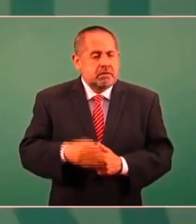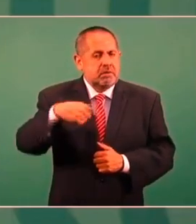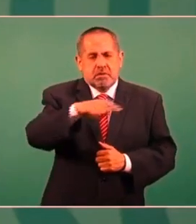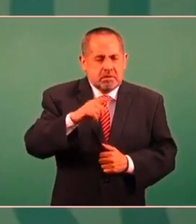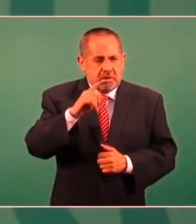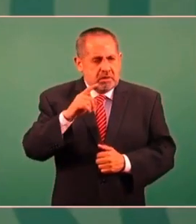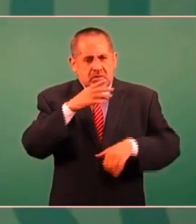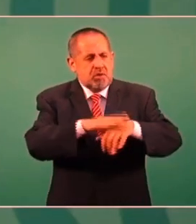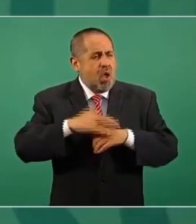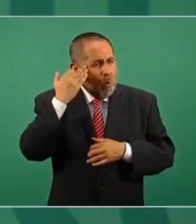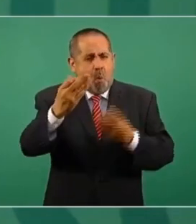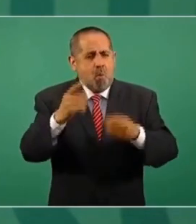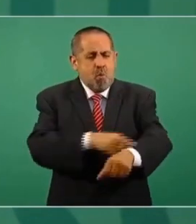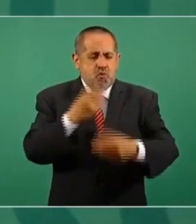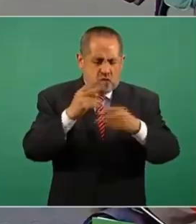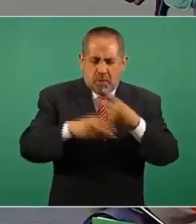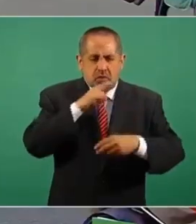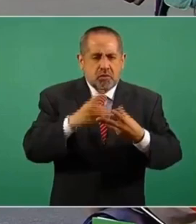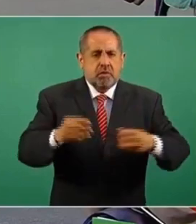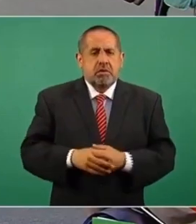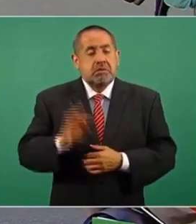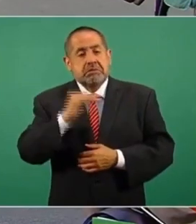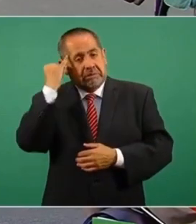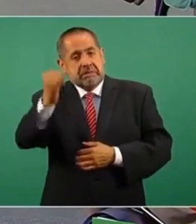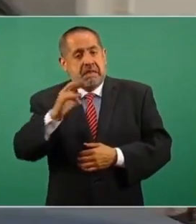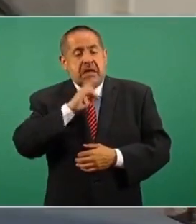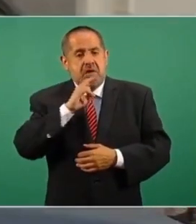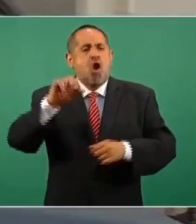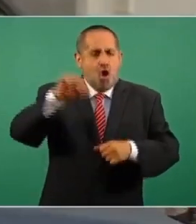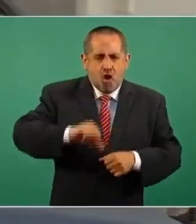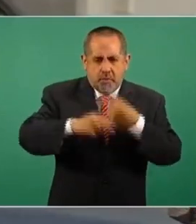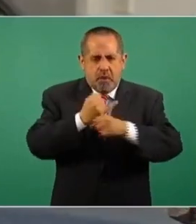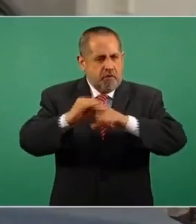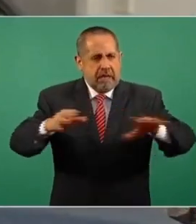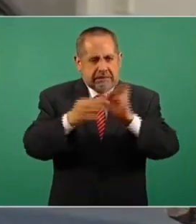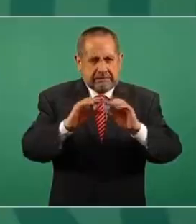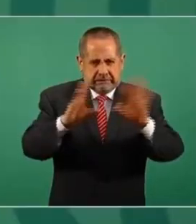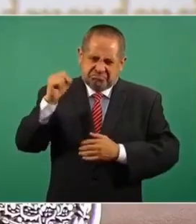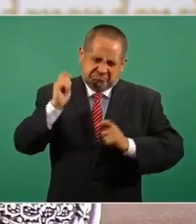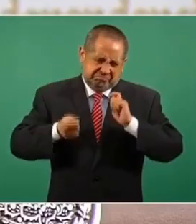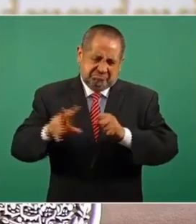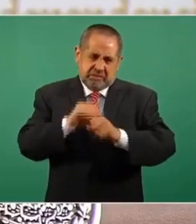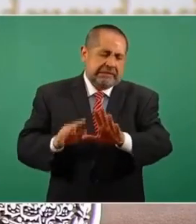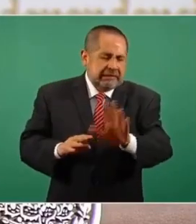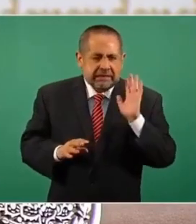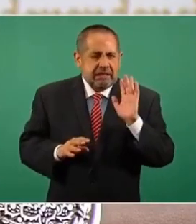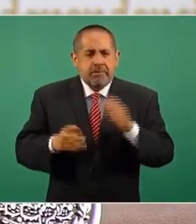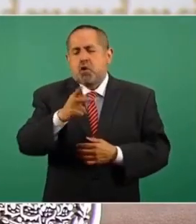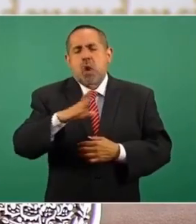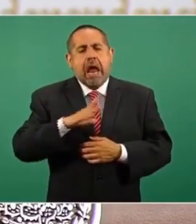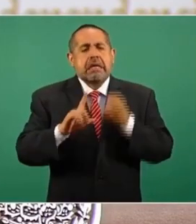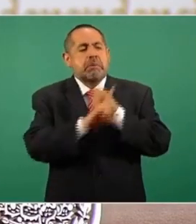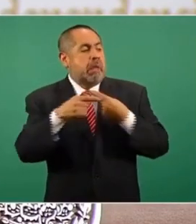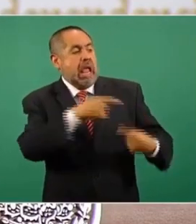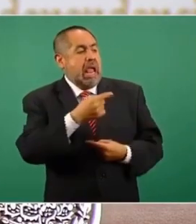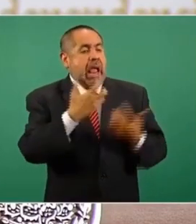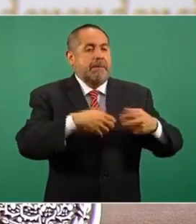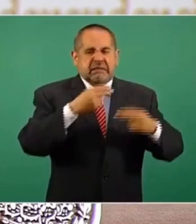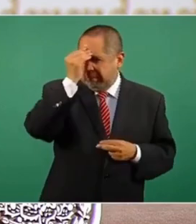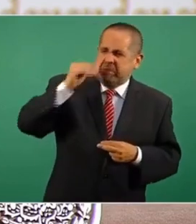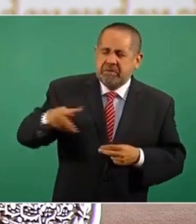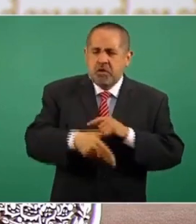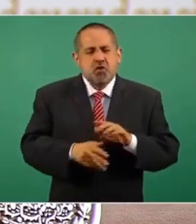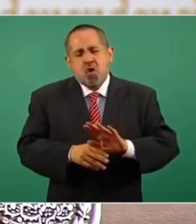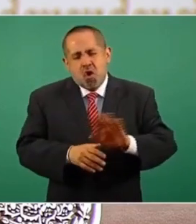Sostenemos que no va a durar mucho, que se va a resolver. ¿Cuándo decimos usted? Hoy vamos a informar bien sobre este asunto. Pero no hay ningún boicot.